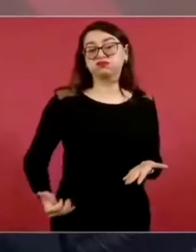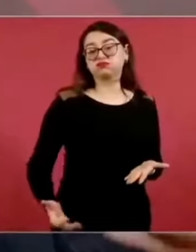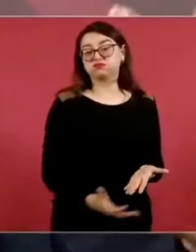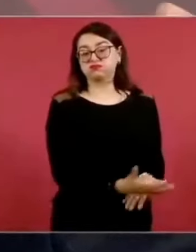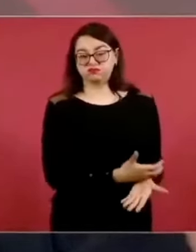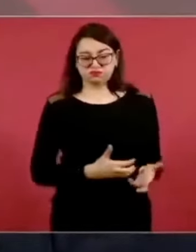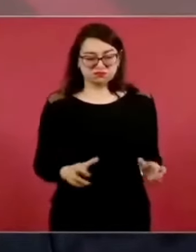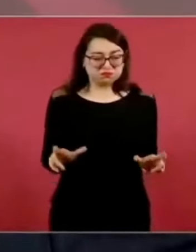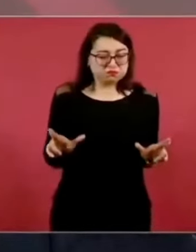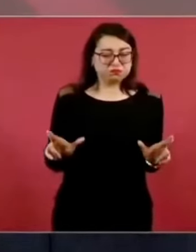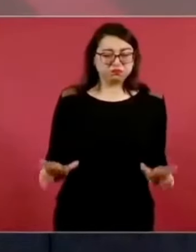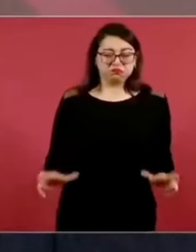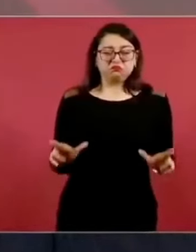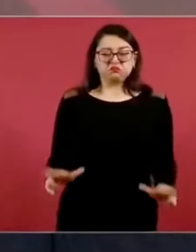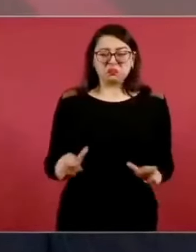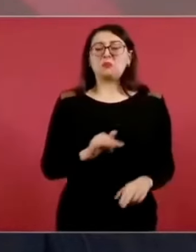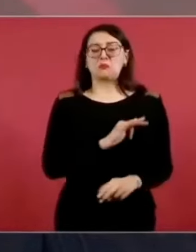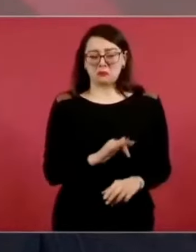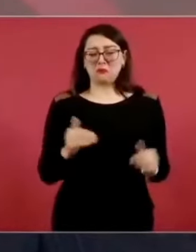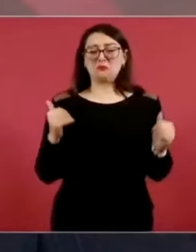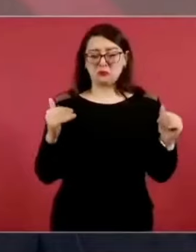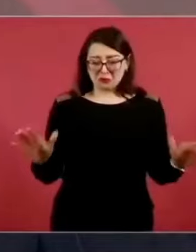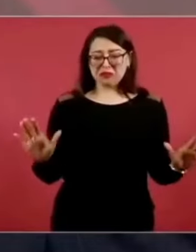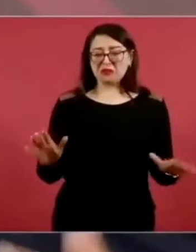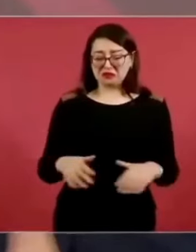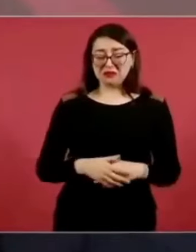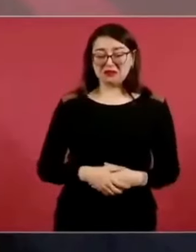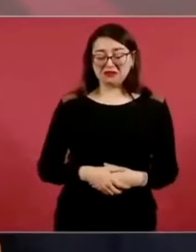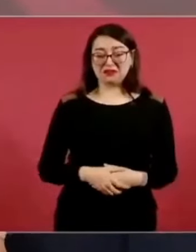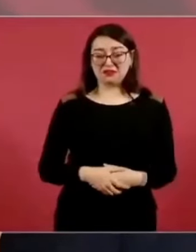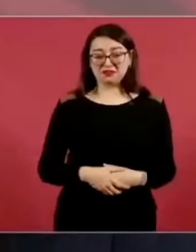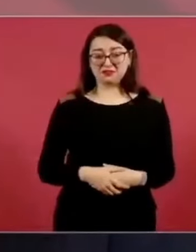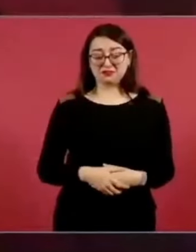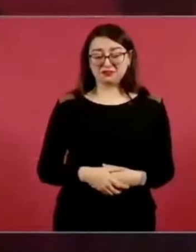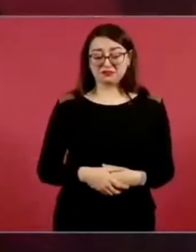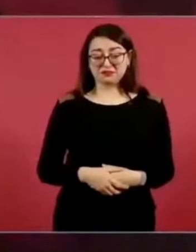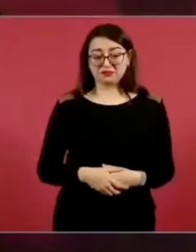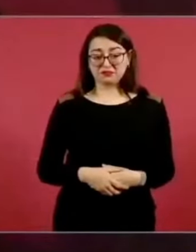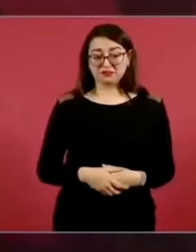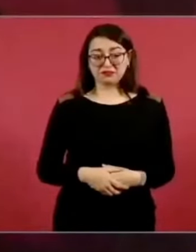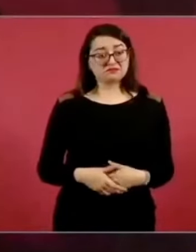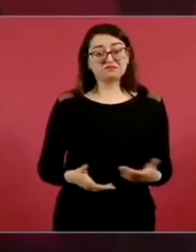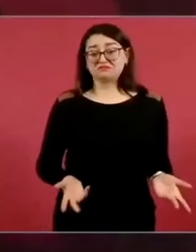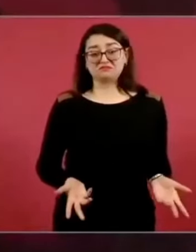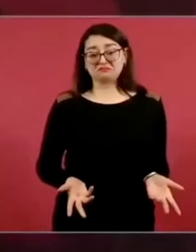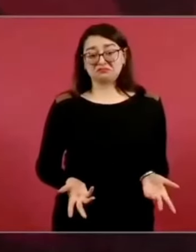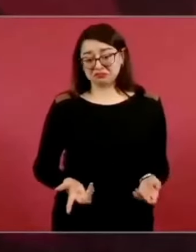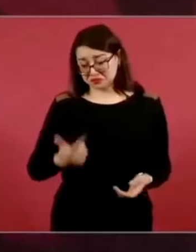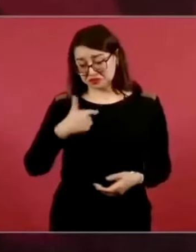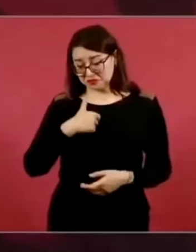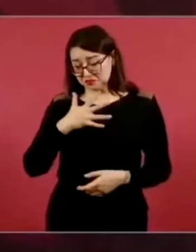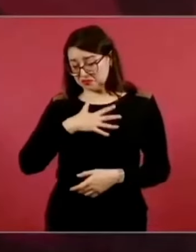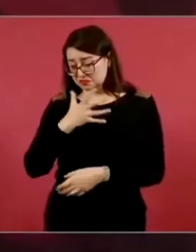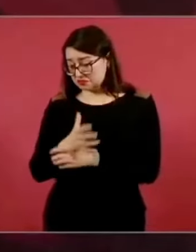Inmensamente rico. Y de mis bienes solo tengo una casa.